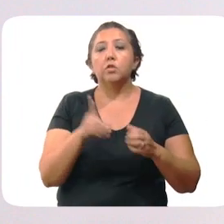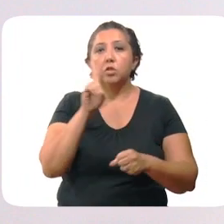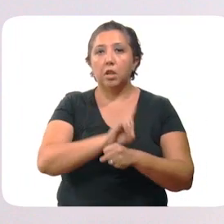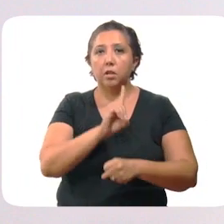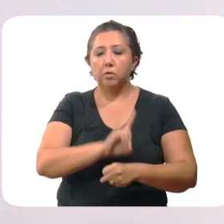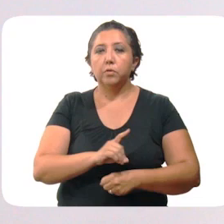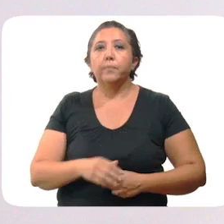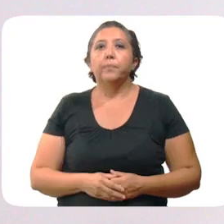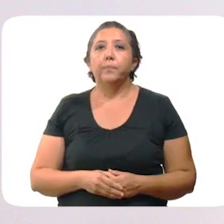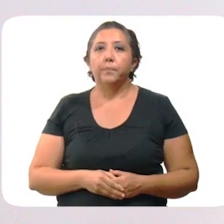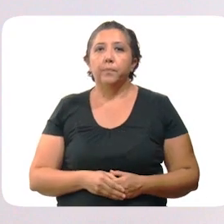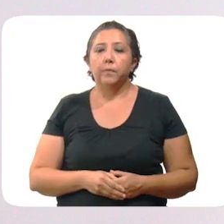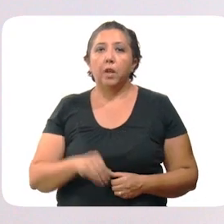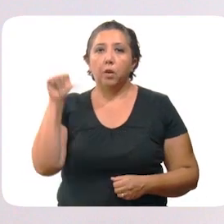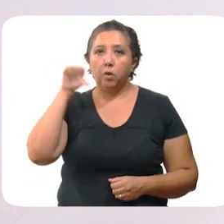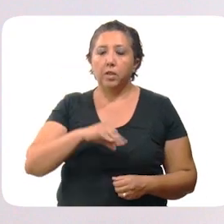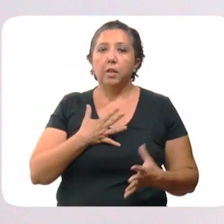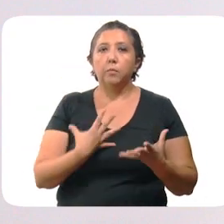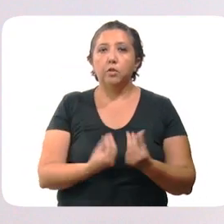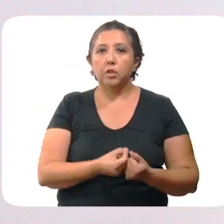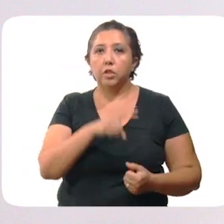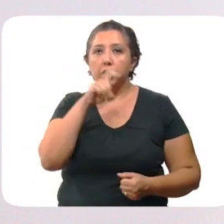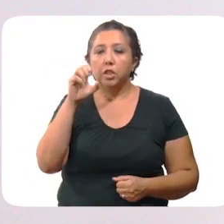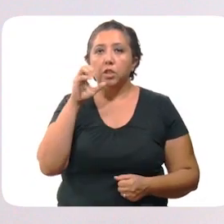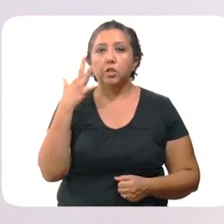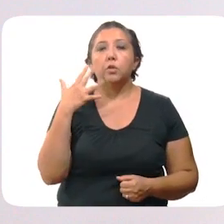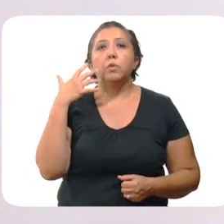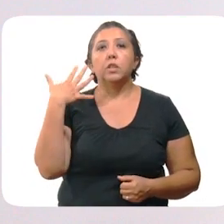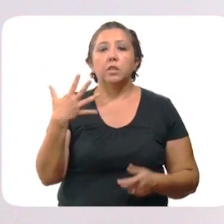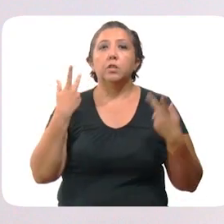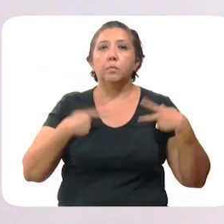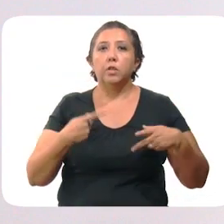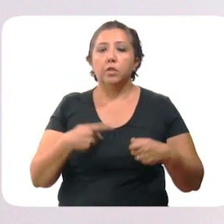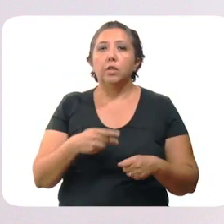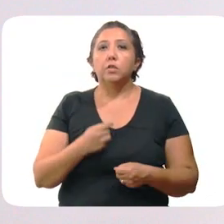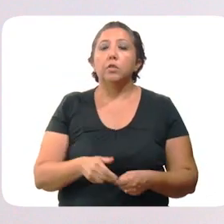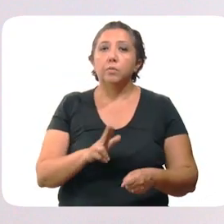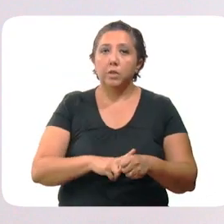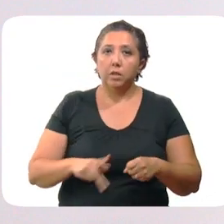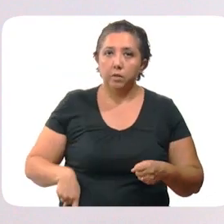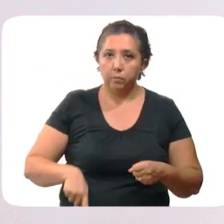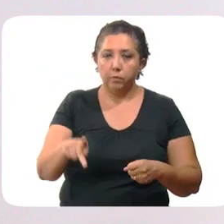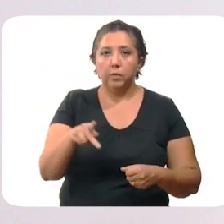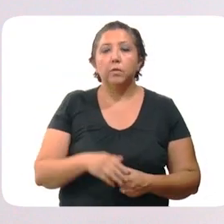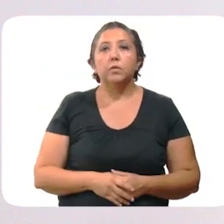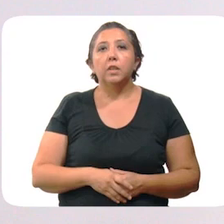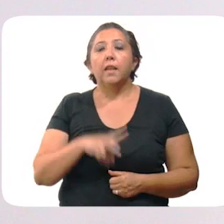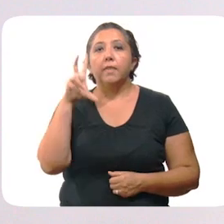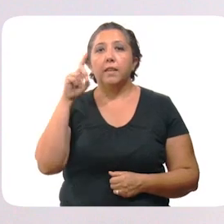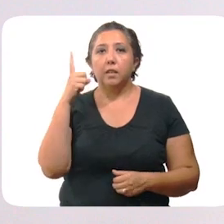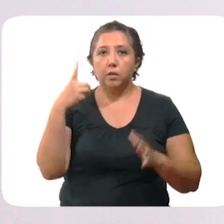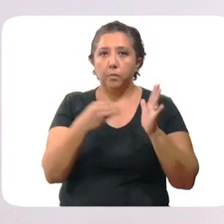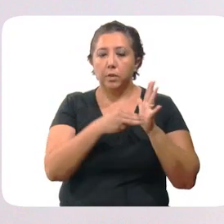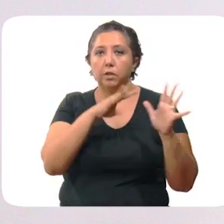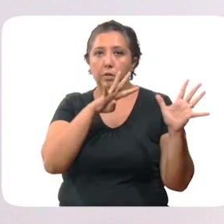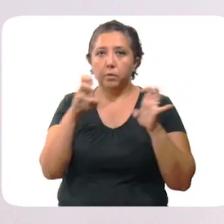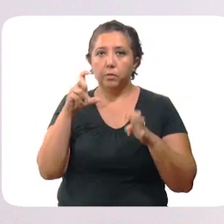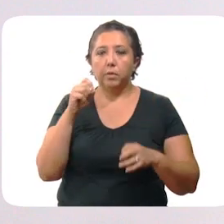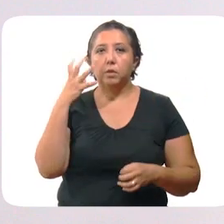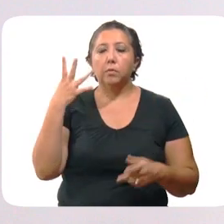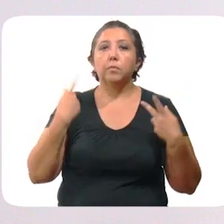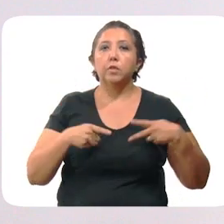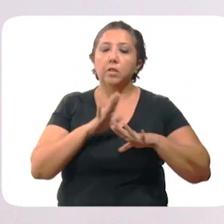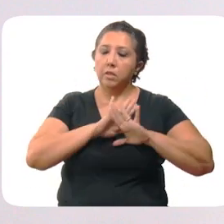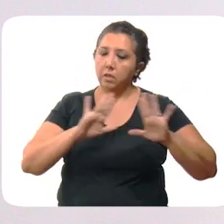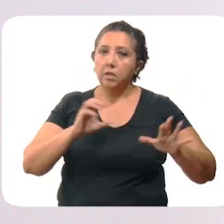y los ingresos diarios. El día de hoy tenemos 155 pacientes en hospitales públicos. 31,924